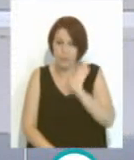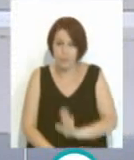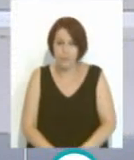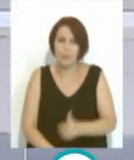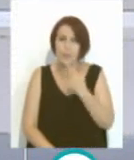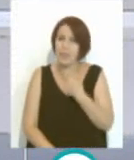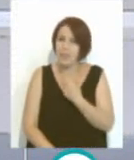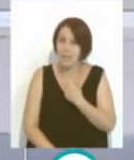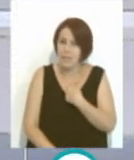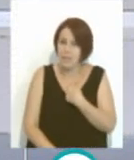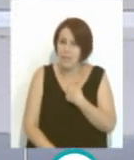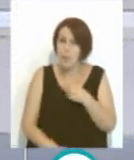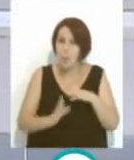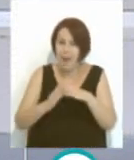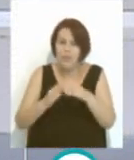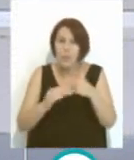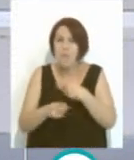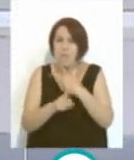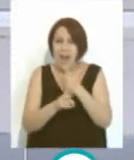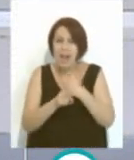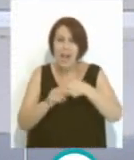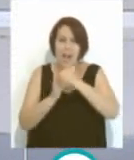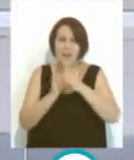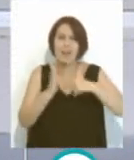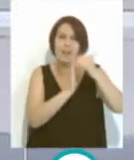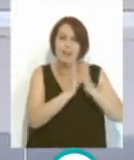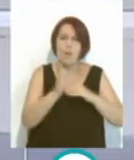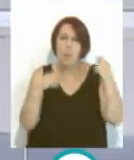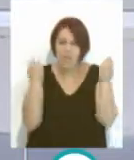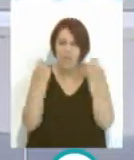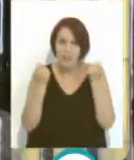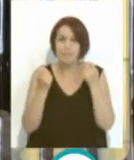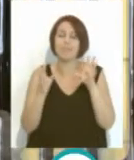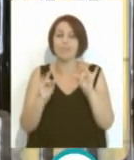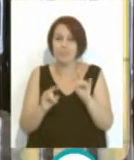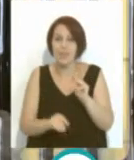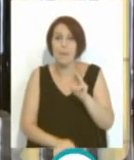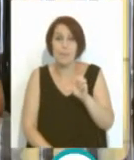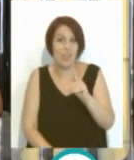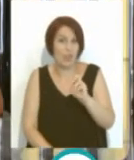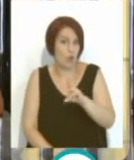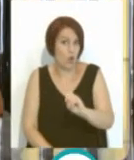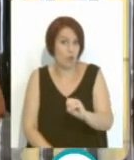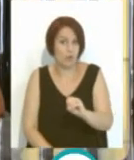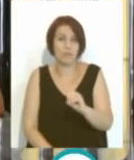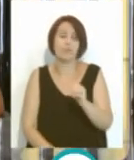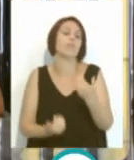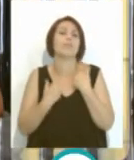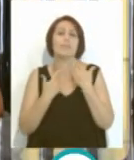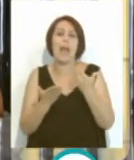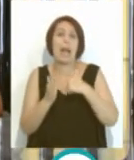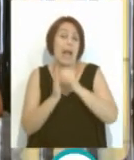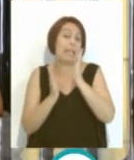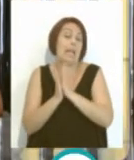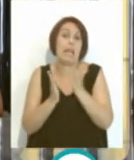dicho? ¿Que están empapelando al puerto, a los bares del puerto? Correcto. El amigo Pedro se le entregó una serie de